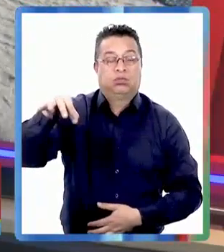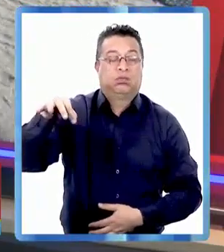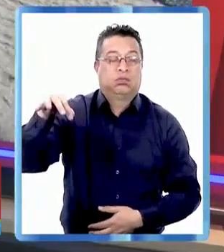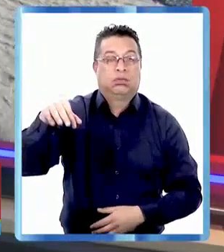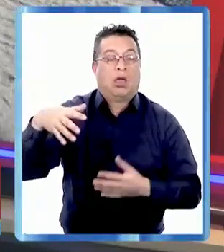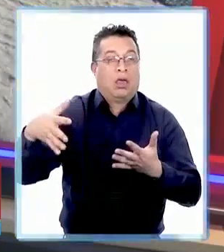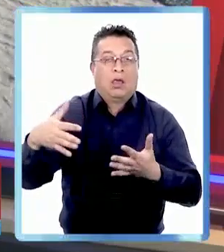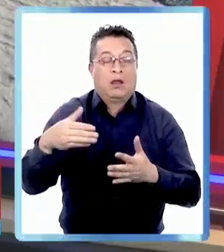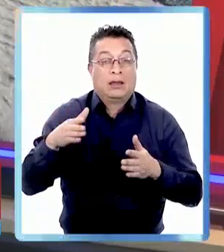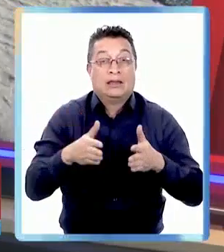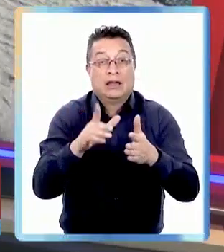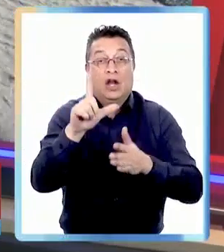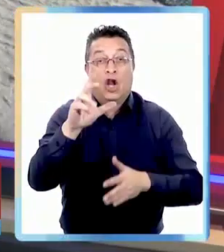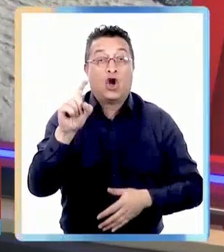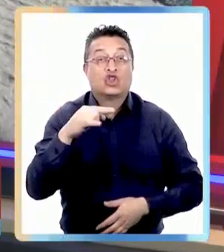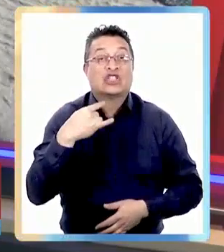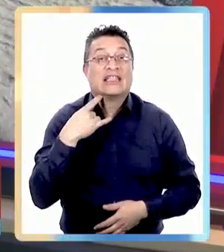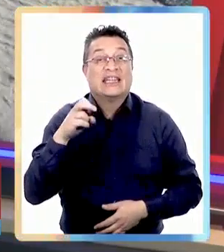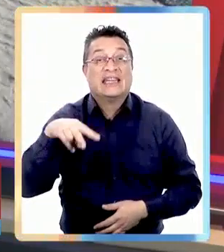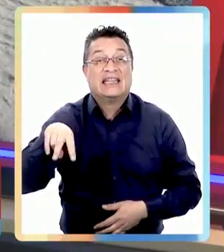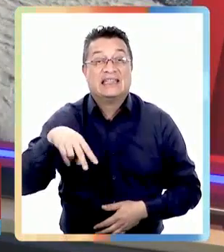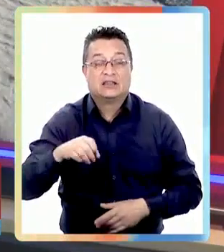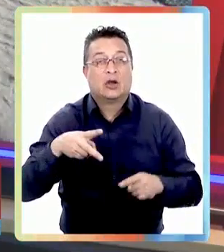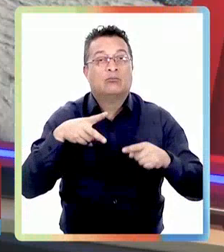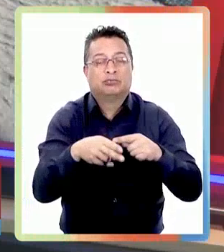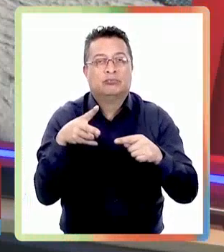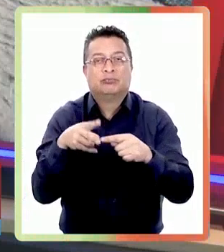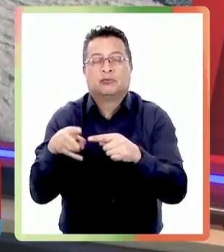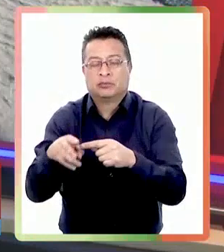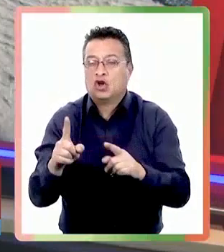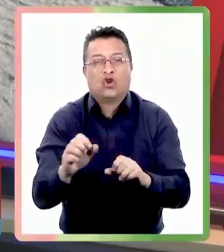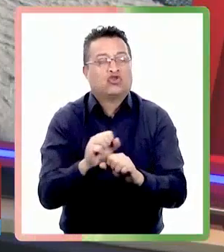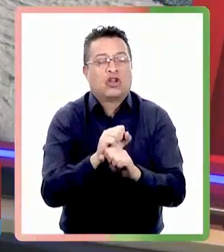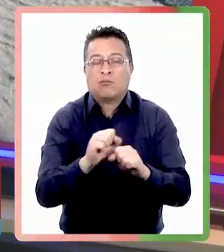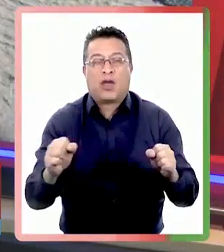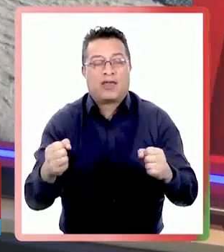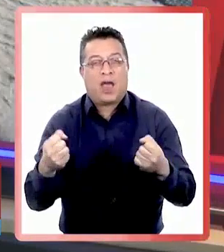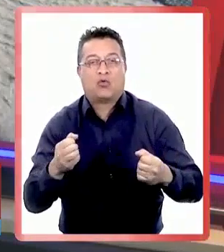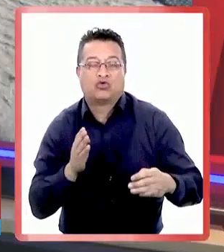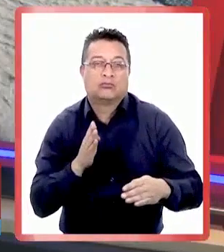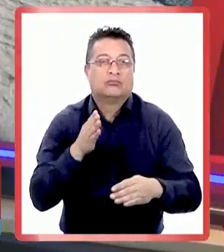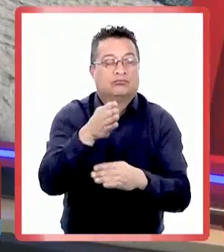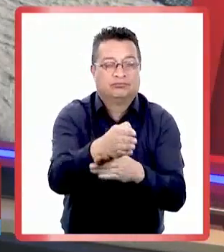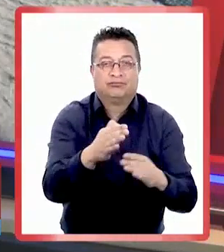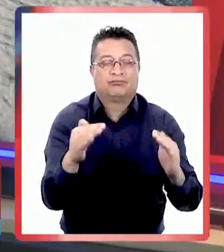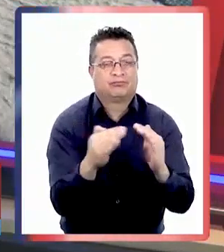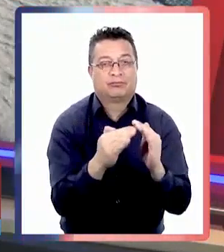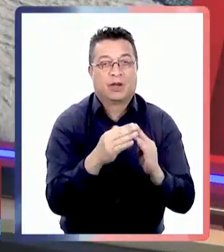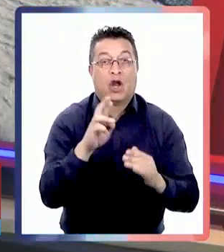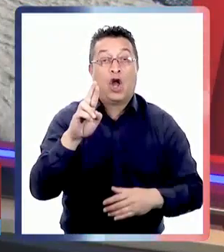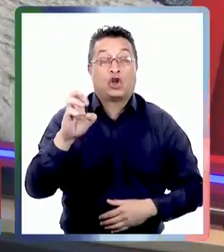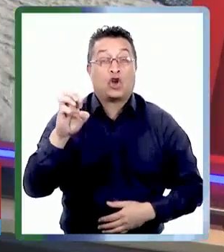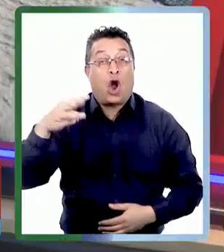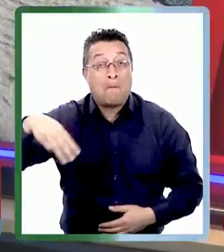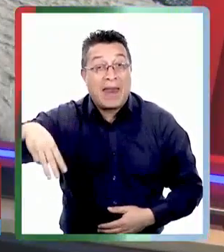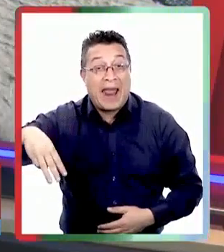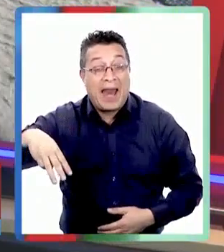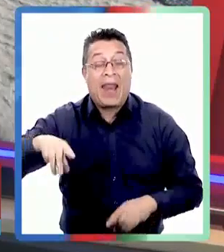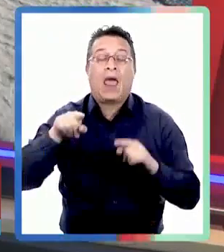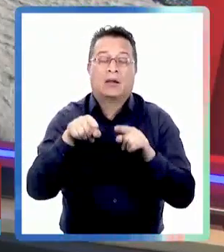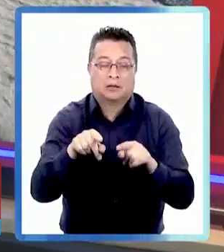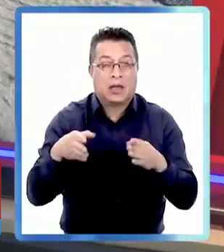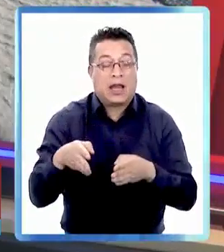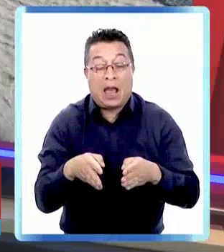queñes está cortada en varios puntos y es imposible llegar en vehículo a los poblados el municipio de Romeral está abriendo caminos por propiedades